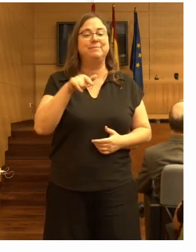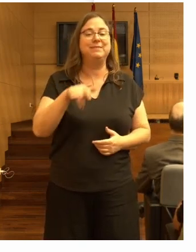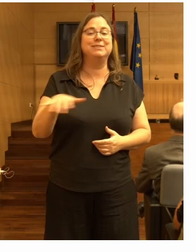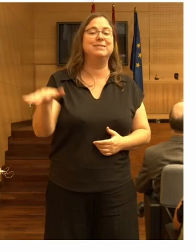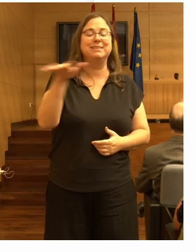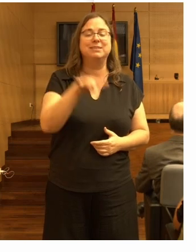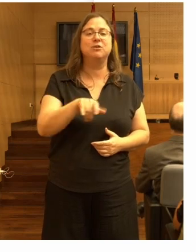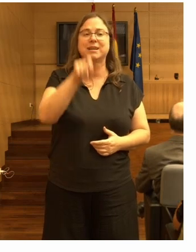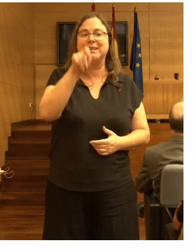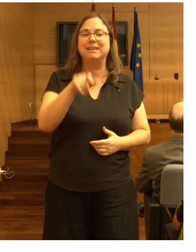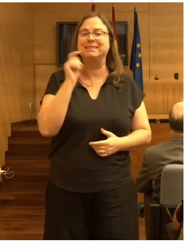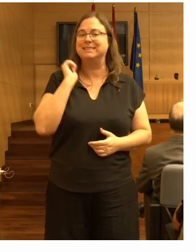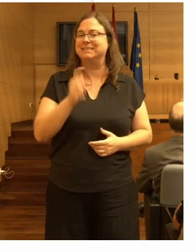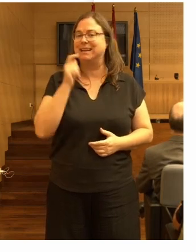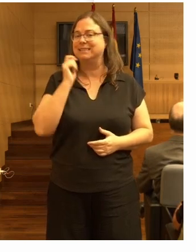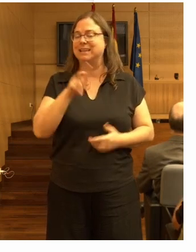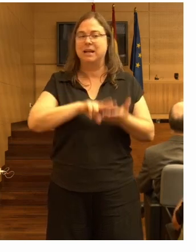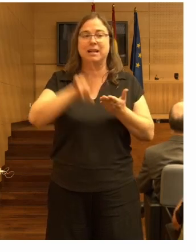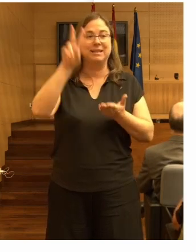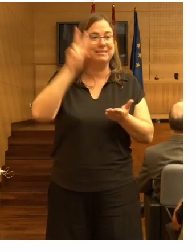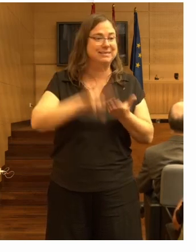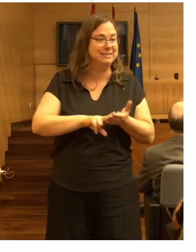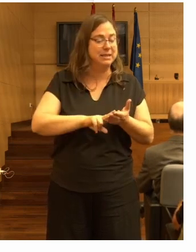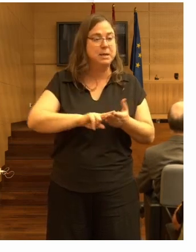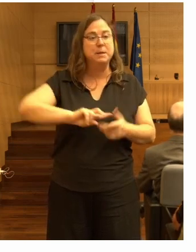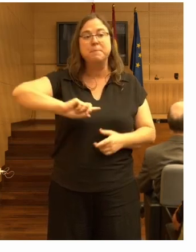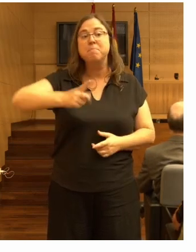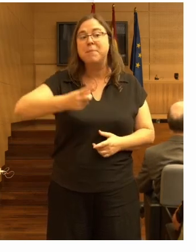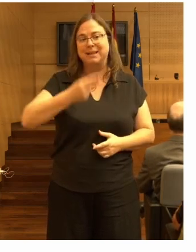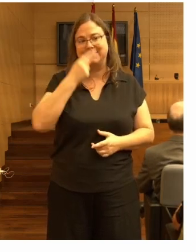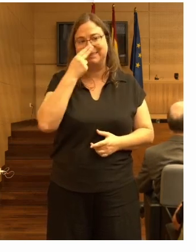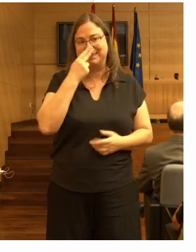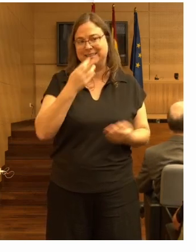gente se suele caer más. Yo creo que lo más interesante